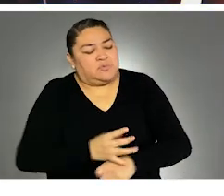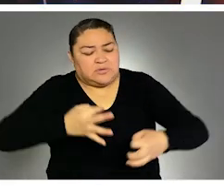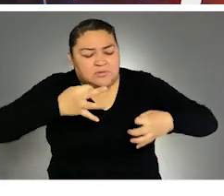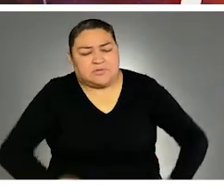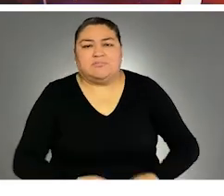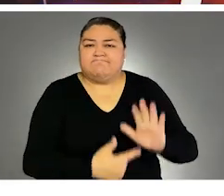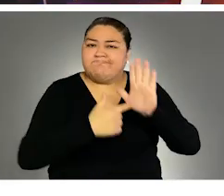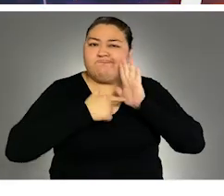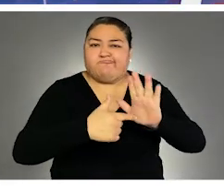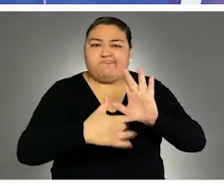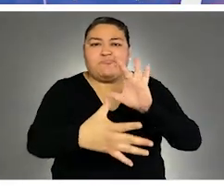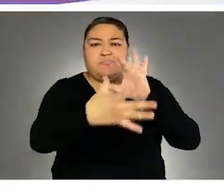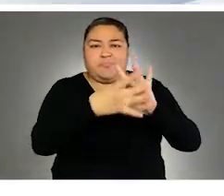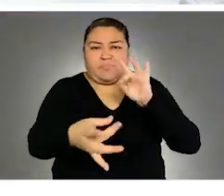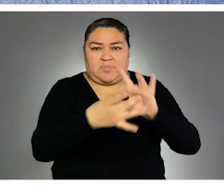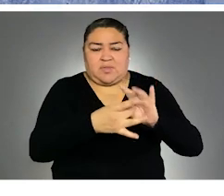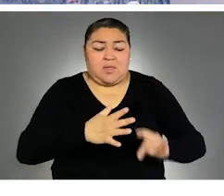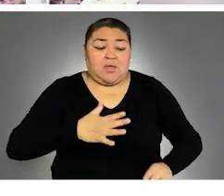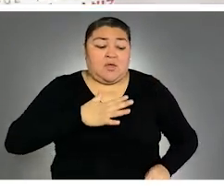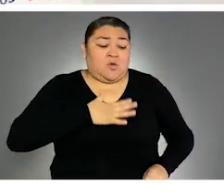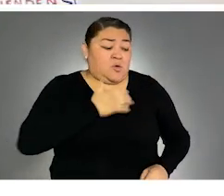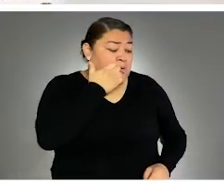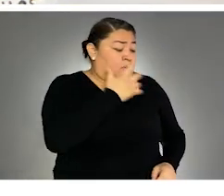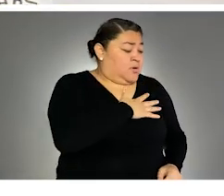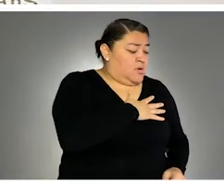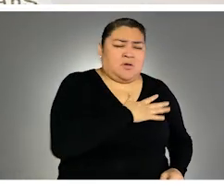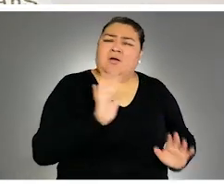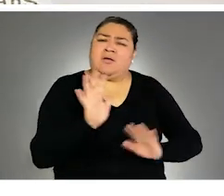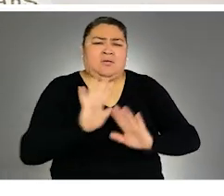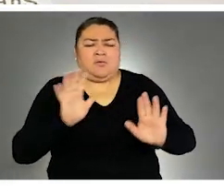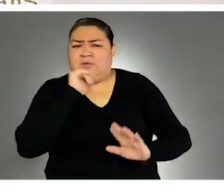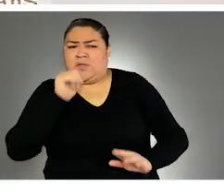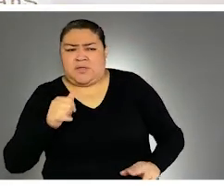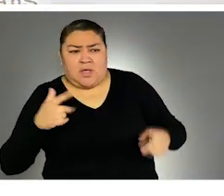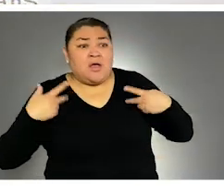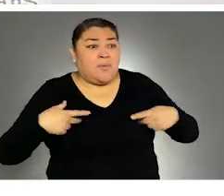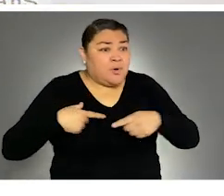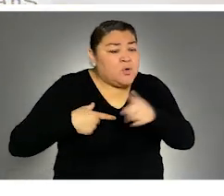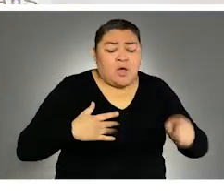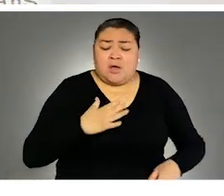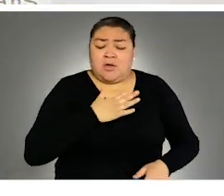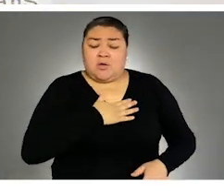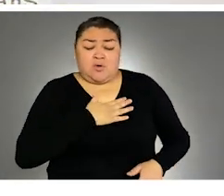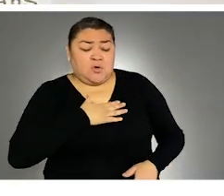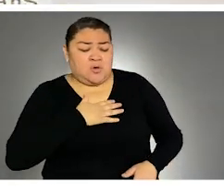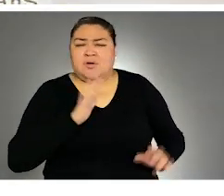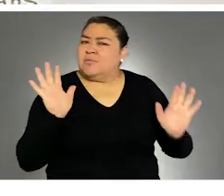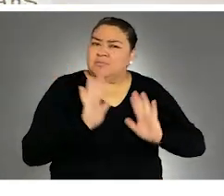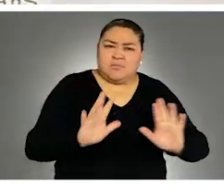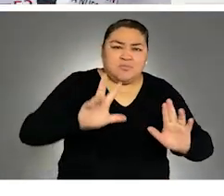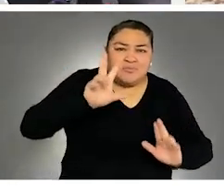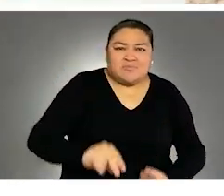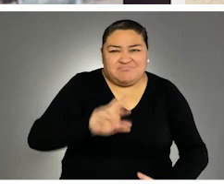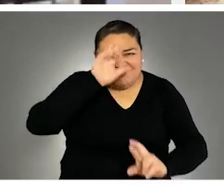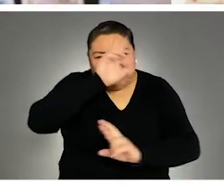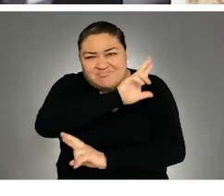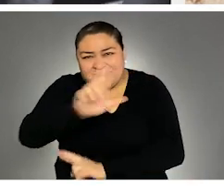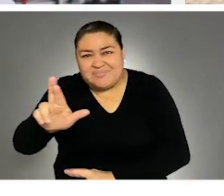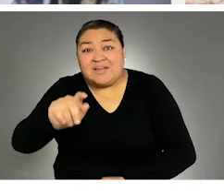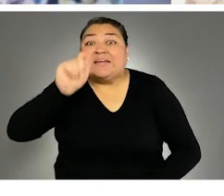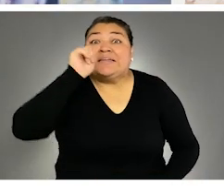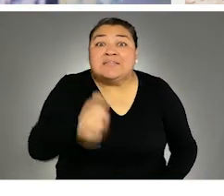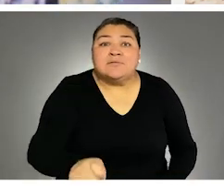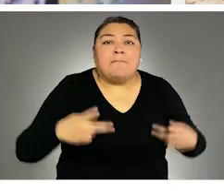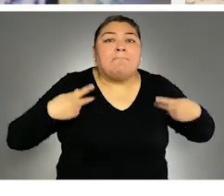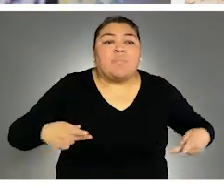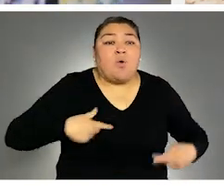verdad sin que haya intereses personales en nosotras o nosotros mismos. Nuestro